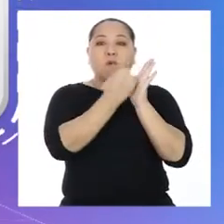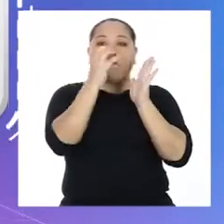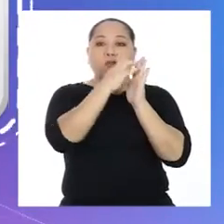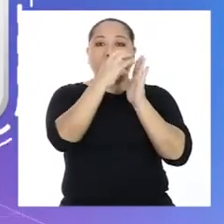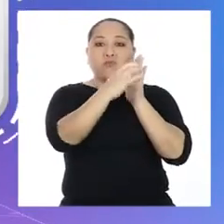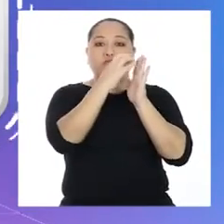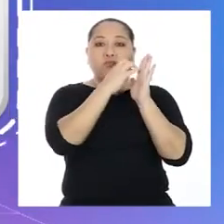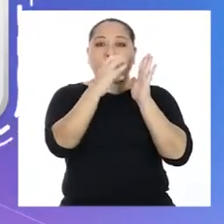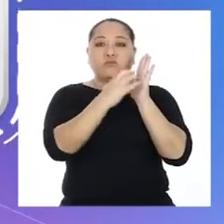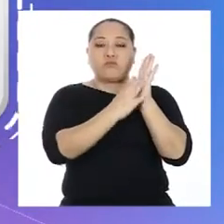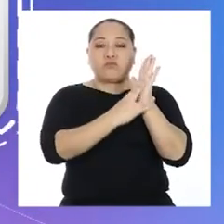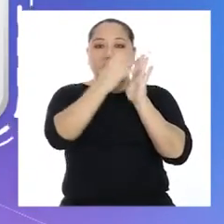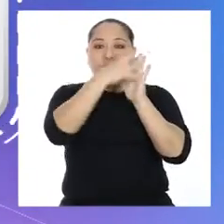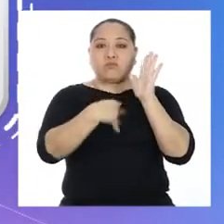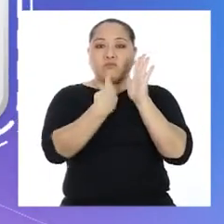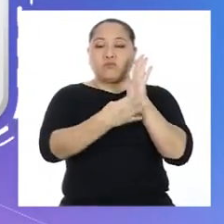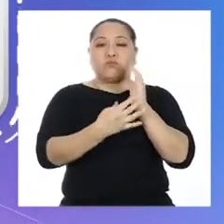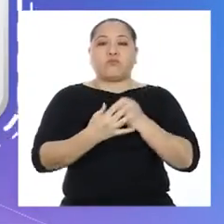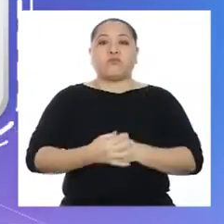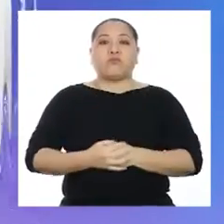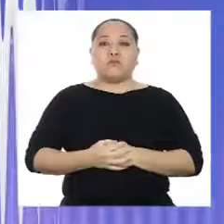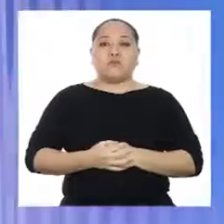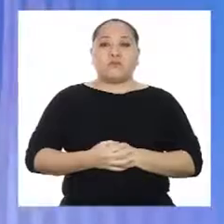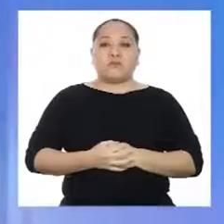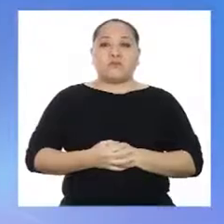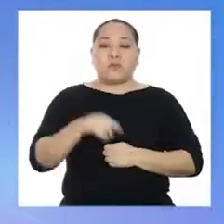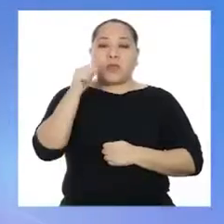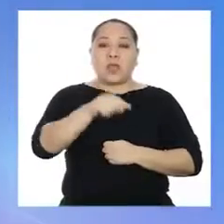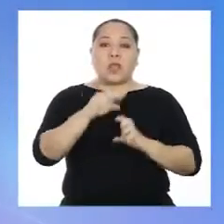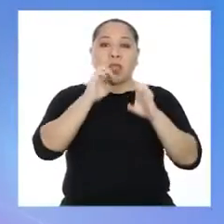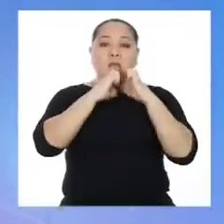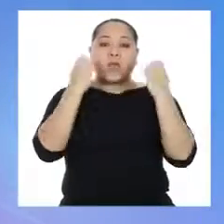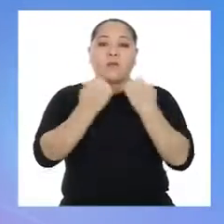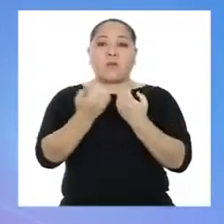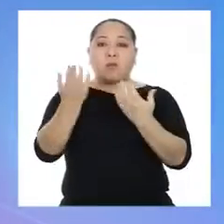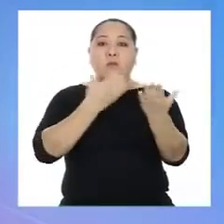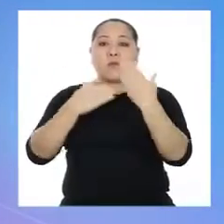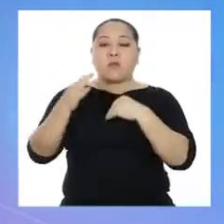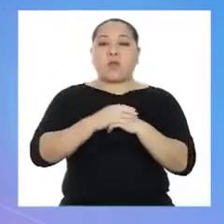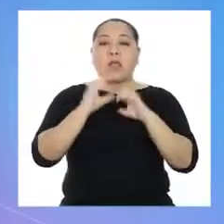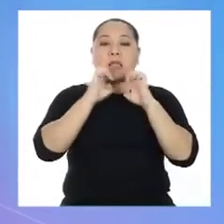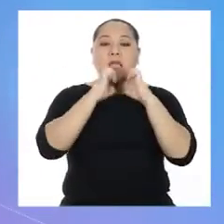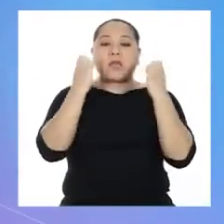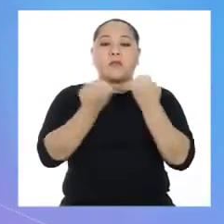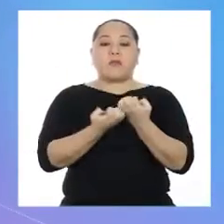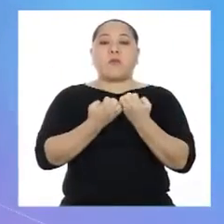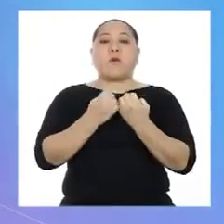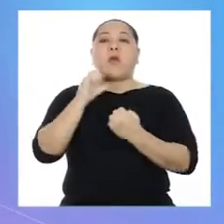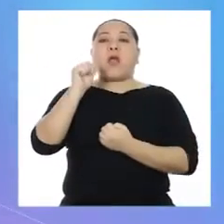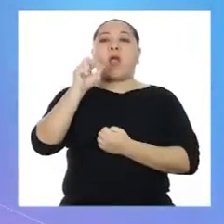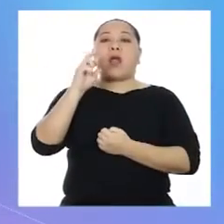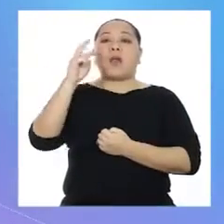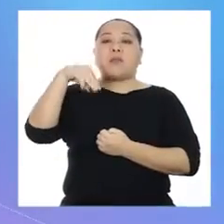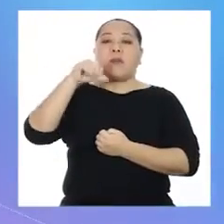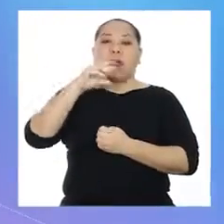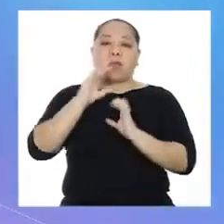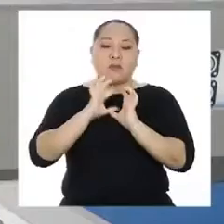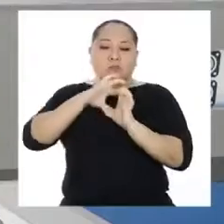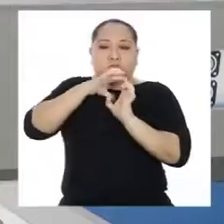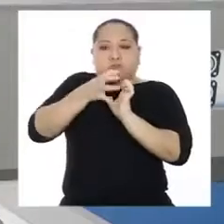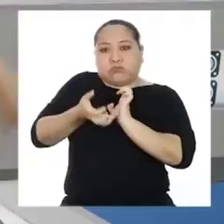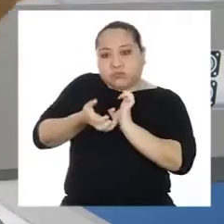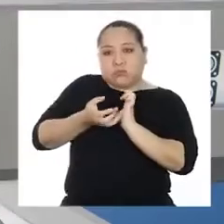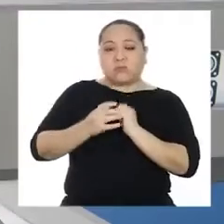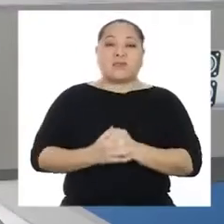pictogramas con escala e interpretarlos. El equipo convocado es el equipo armadillo.